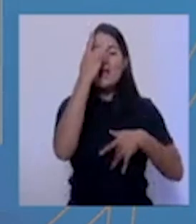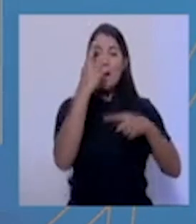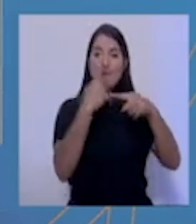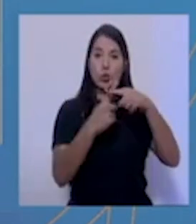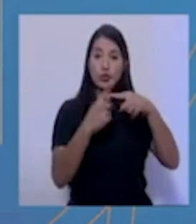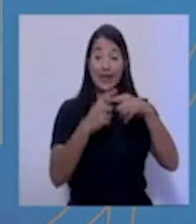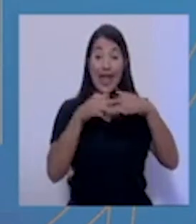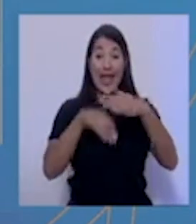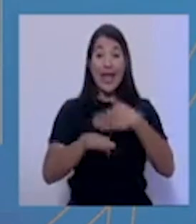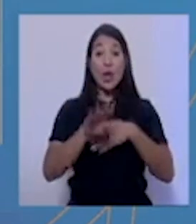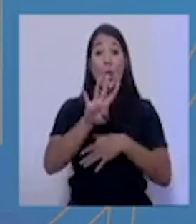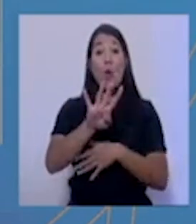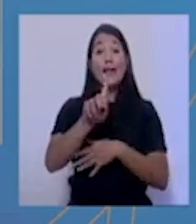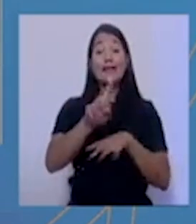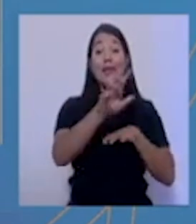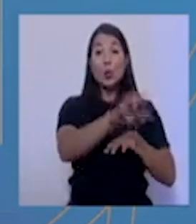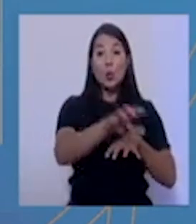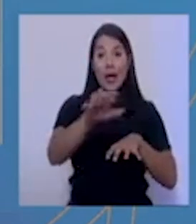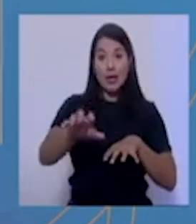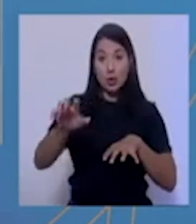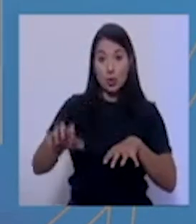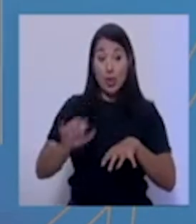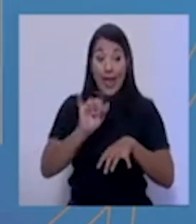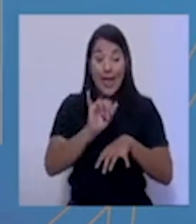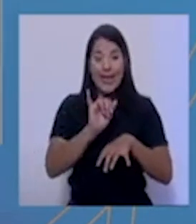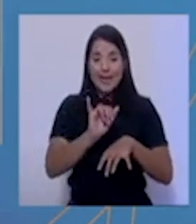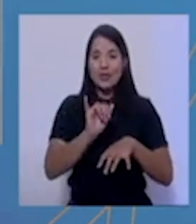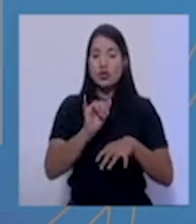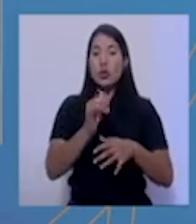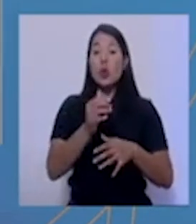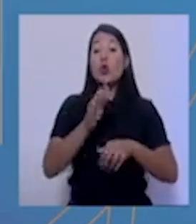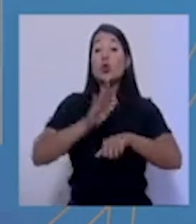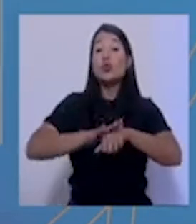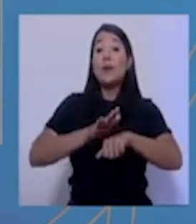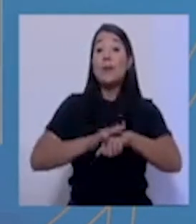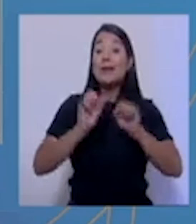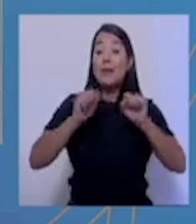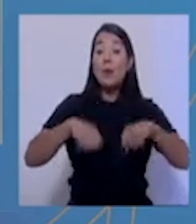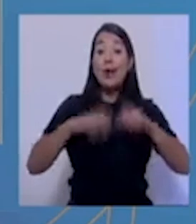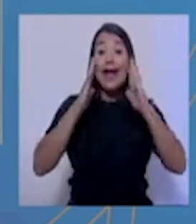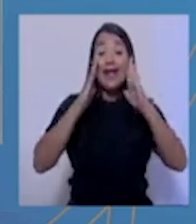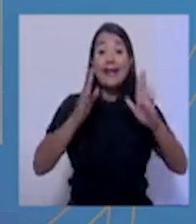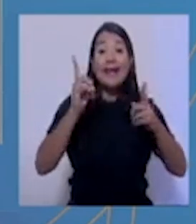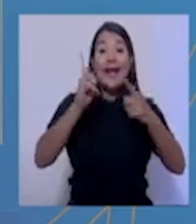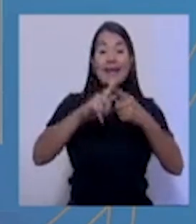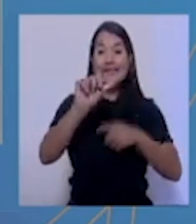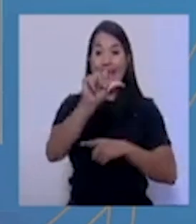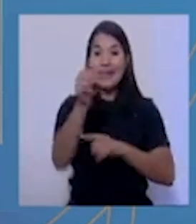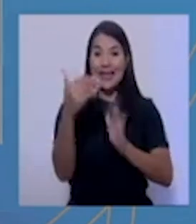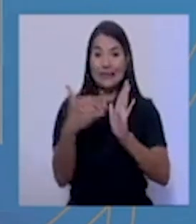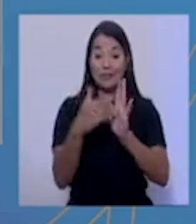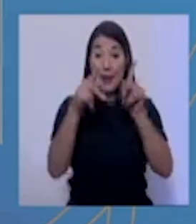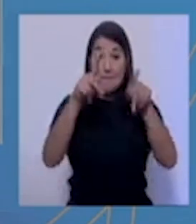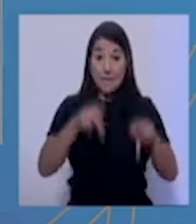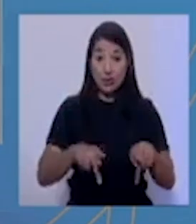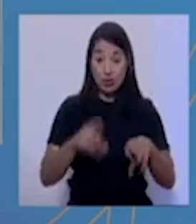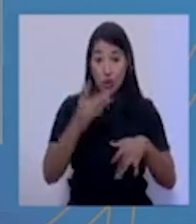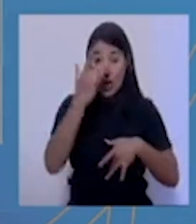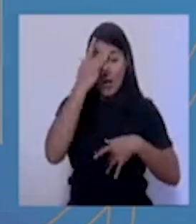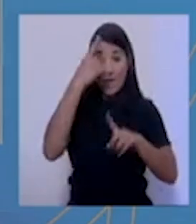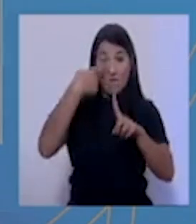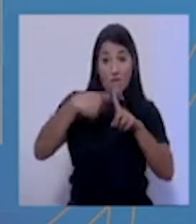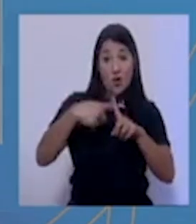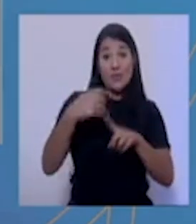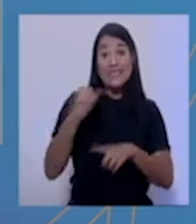Esto nos da una capacidad de poder atender, en caso de ser necesario, hasta 10 mil personas positivas que requieran algún tipo de aislamiento.